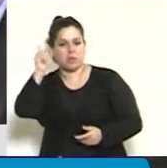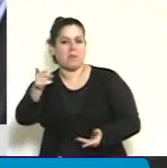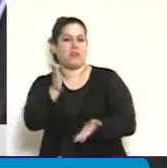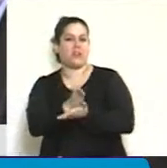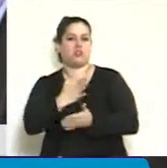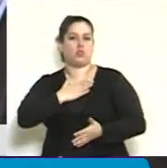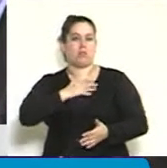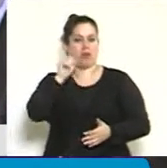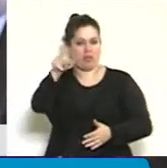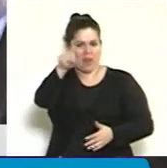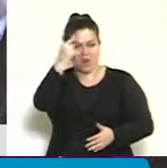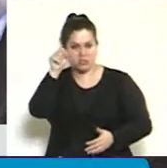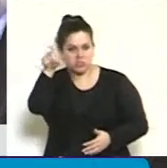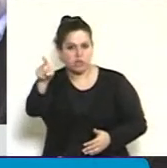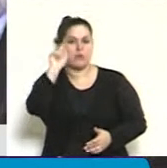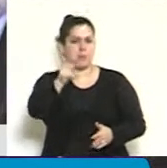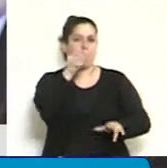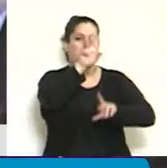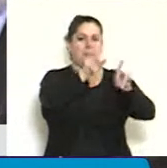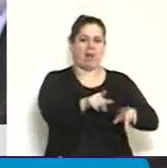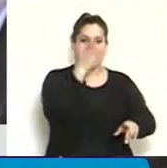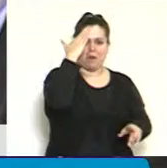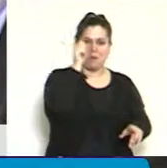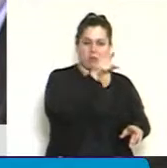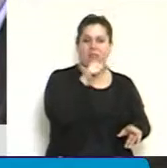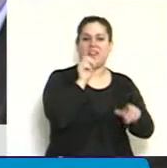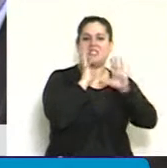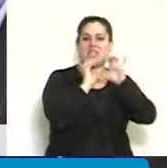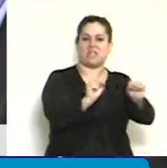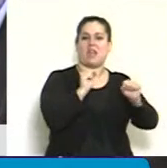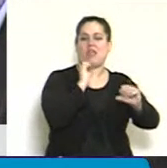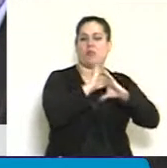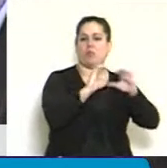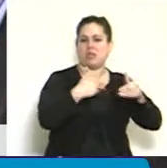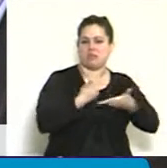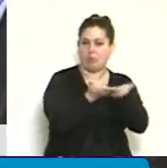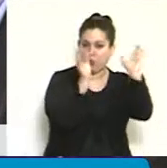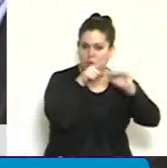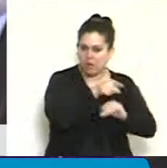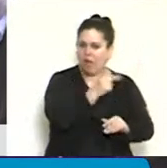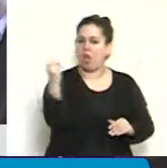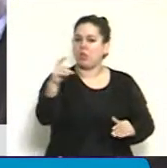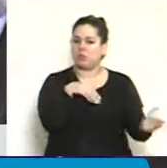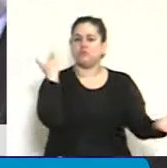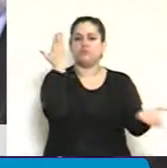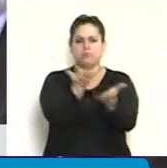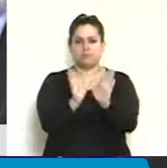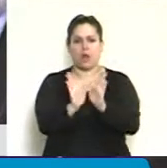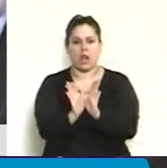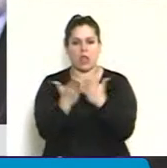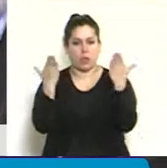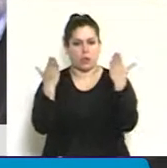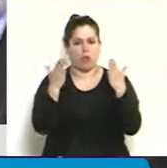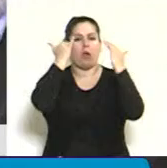de la Nación y el programa de memoria del movimiento de la Secretaría de Comunicación Pública, presentaron al libro 72